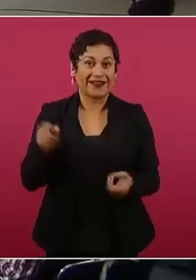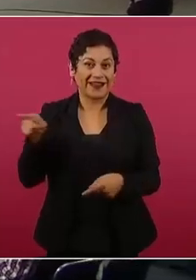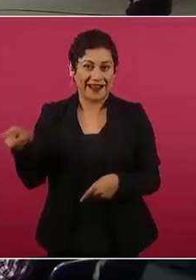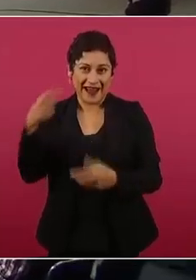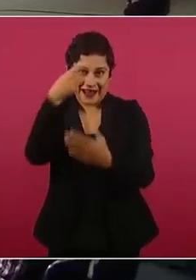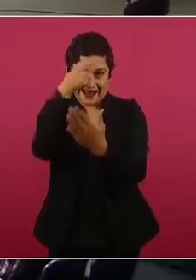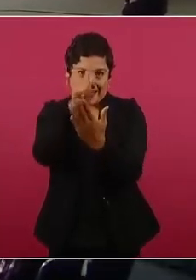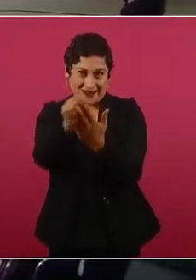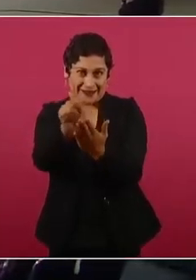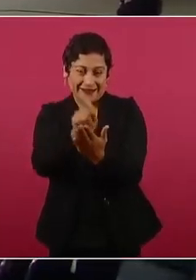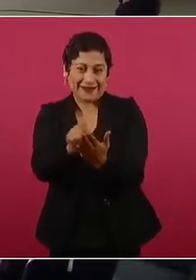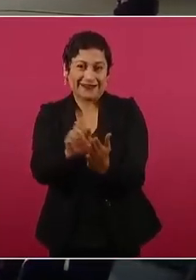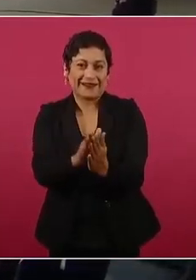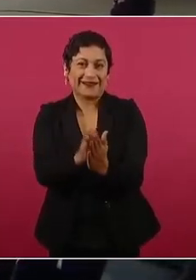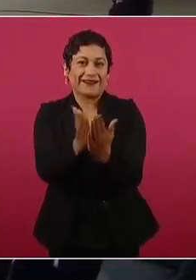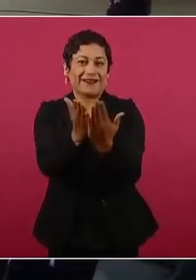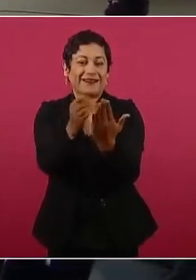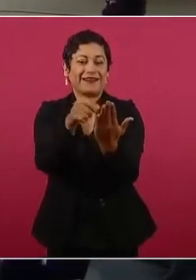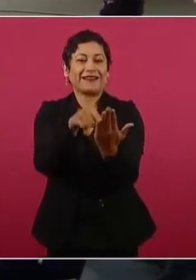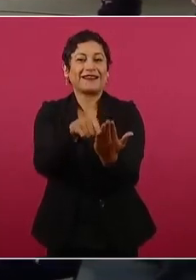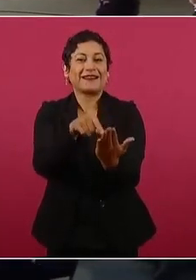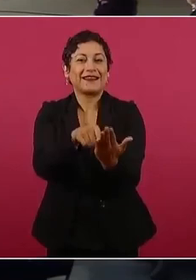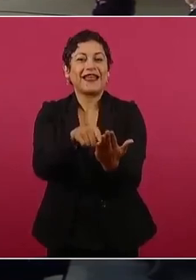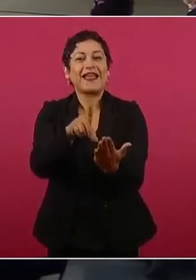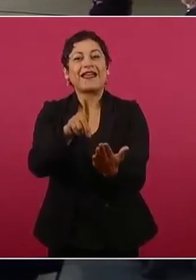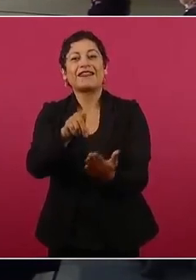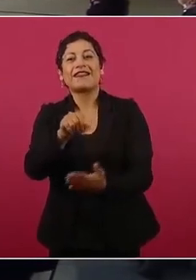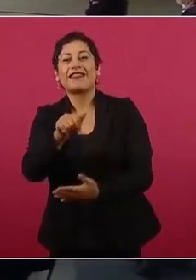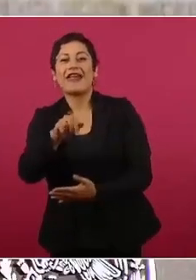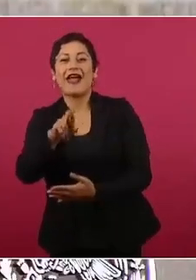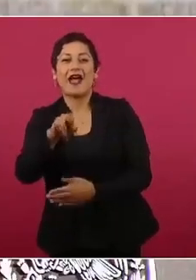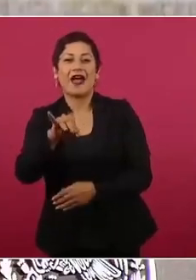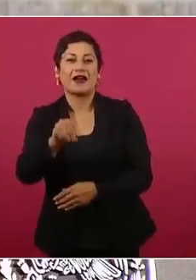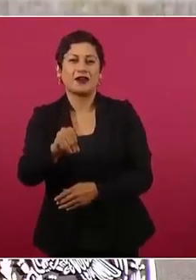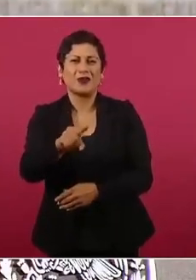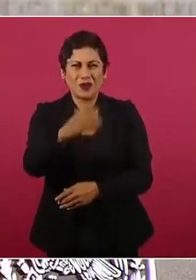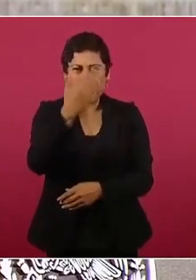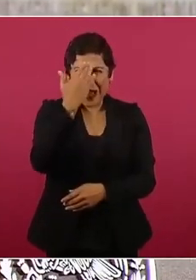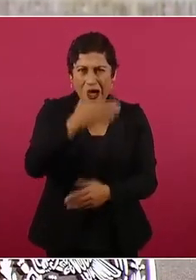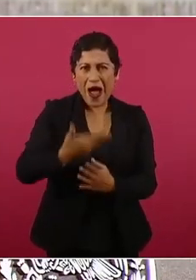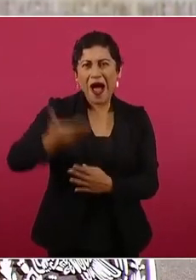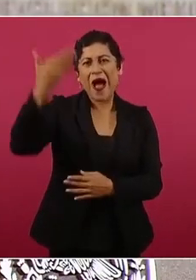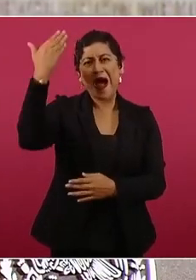escribió un diario. Antes se acostumbraba,